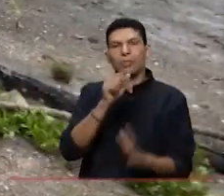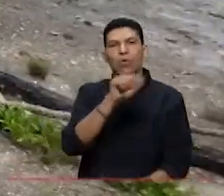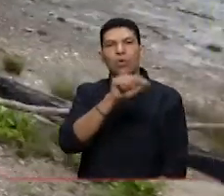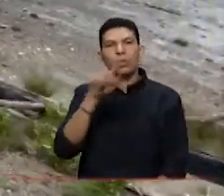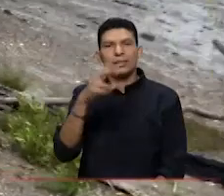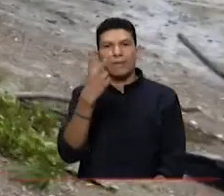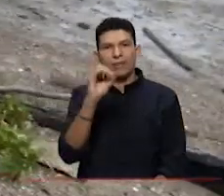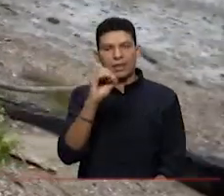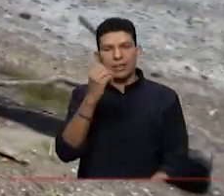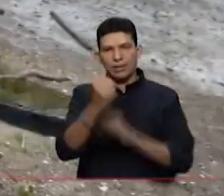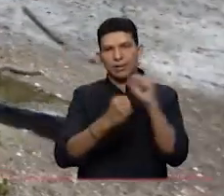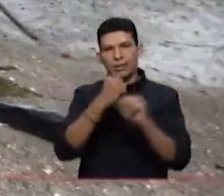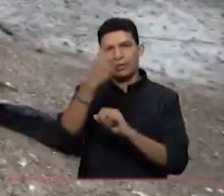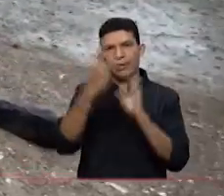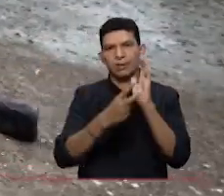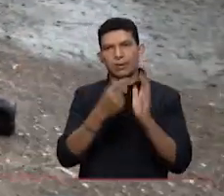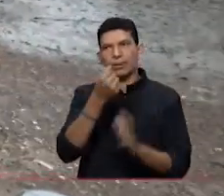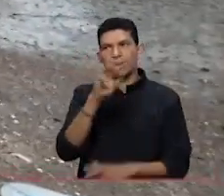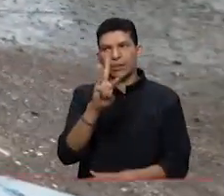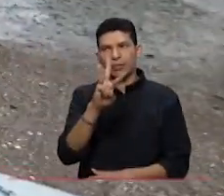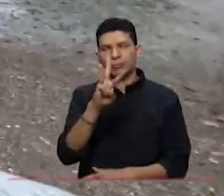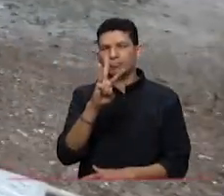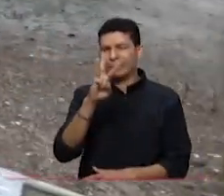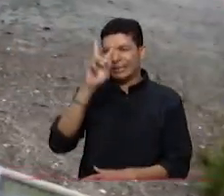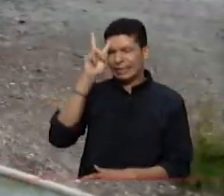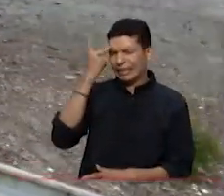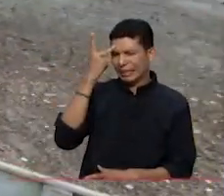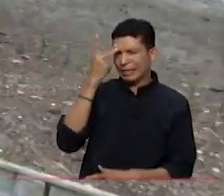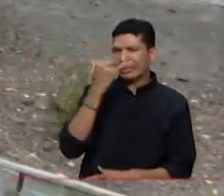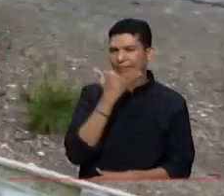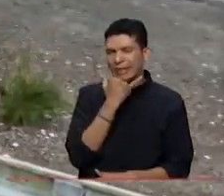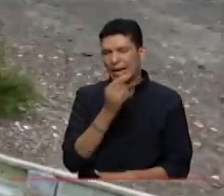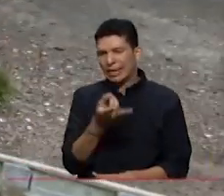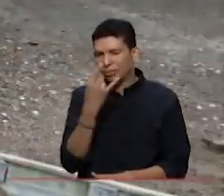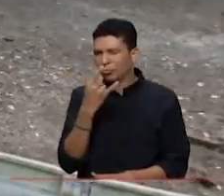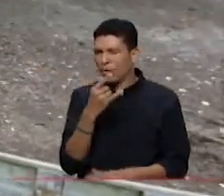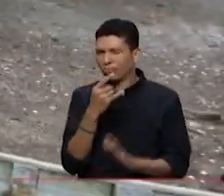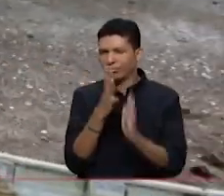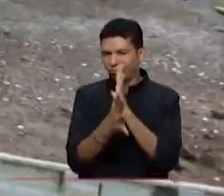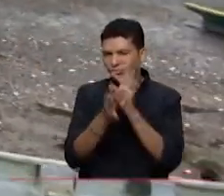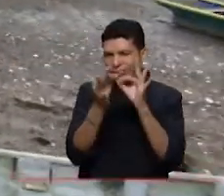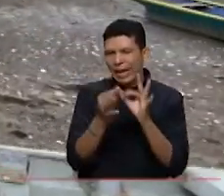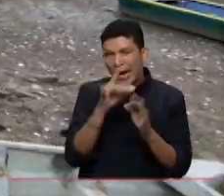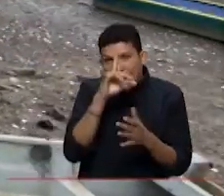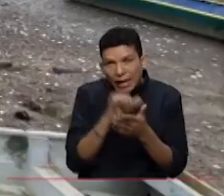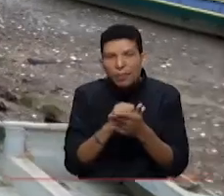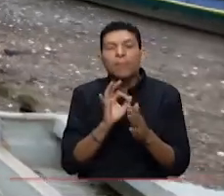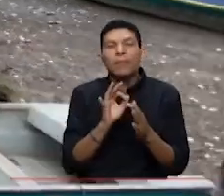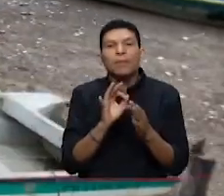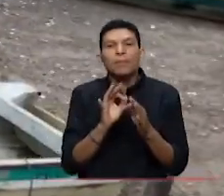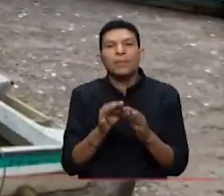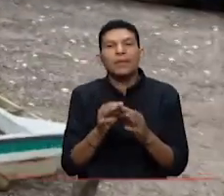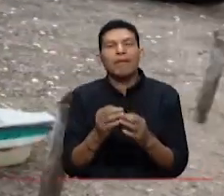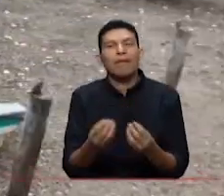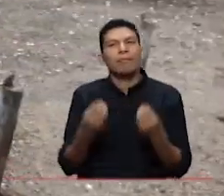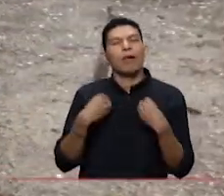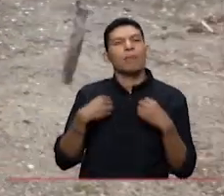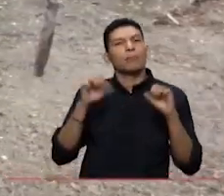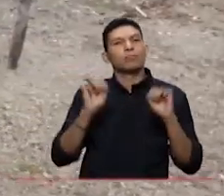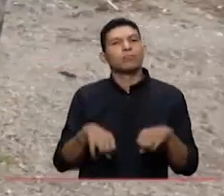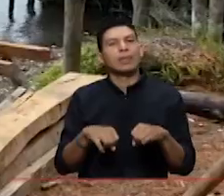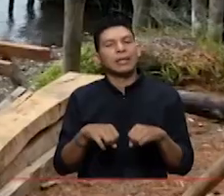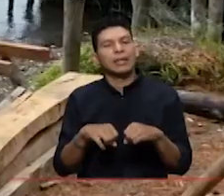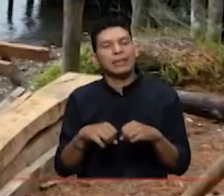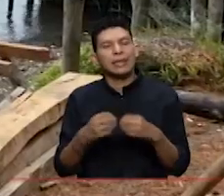del 2013, si me equivoco en algún numerito, pero creo que es ese. Y nos permite de alguna forma hacer